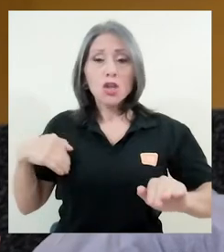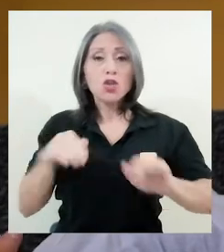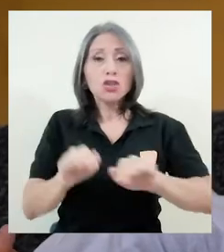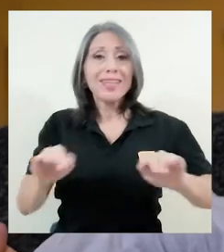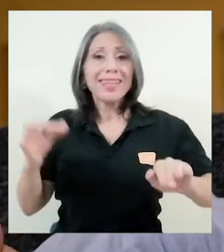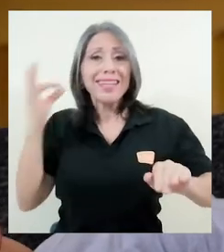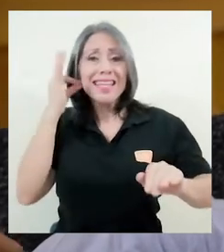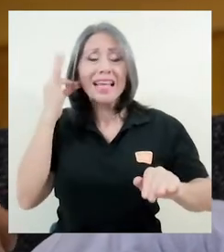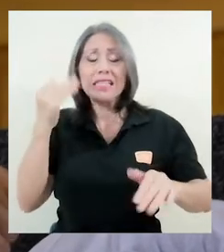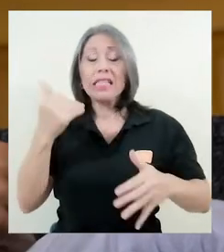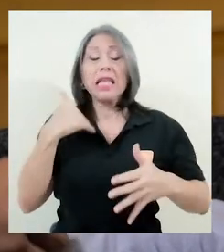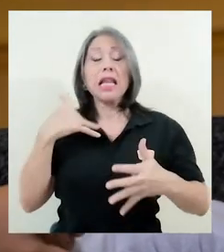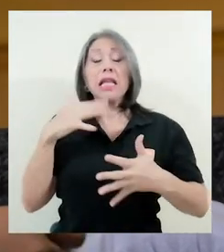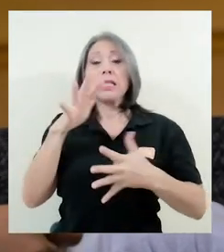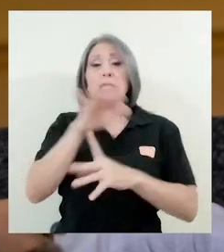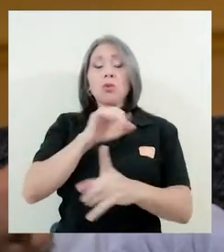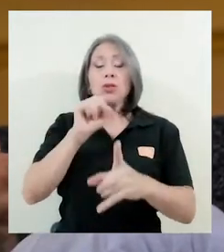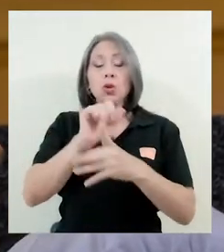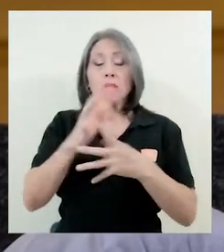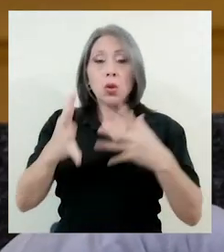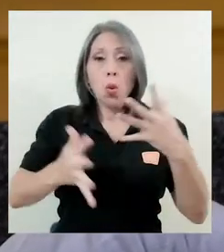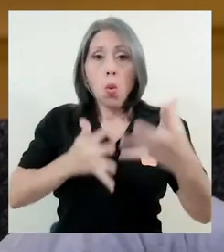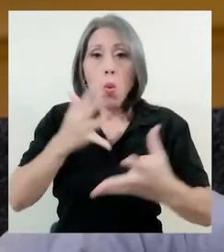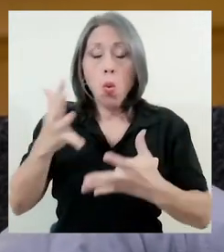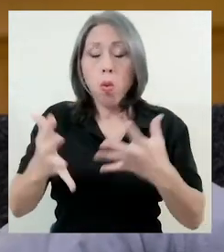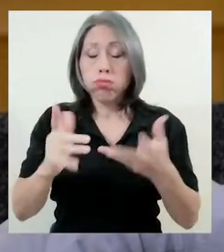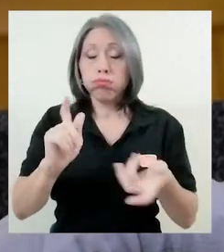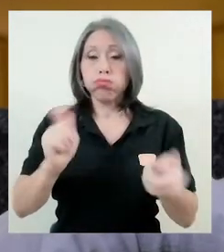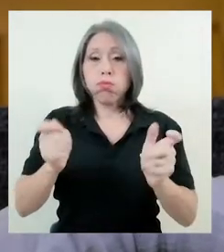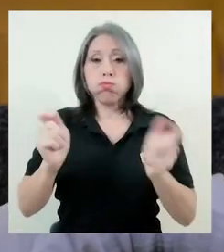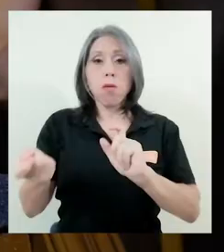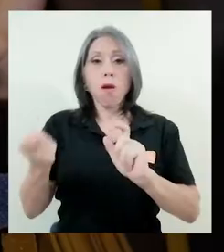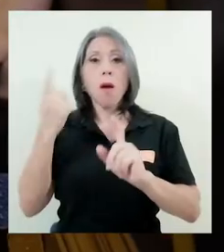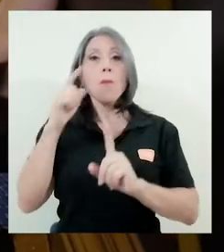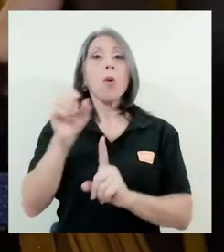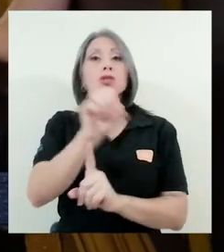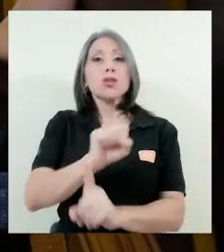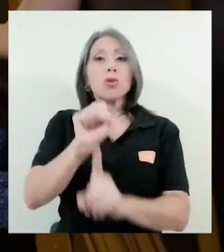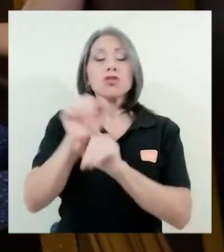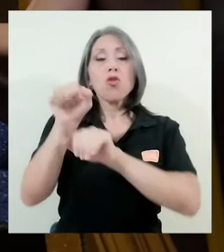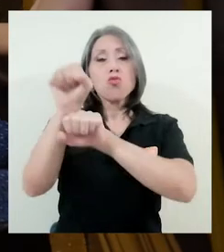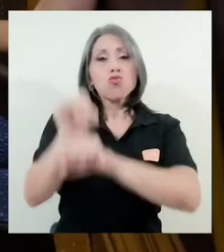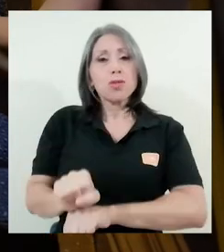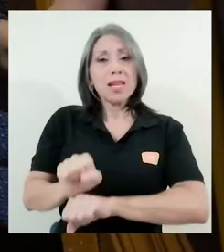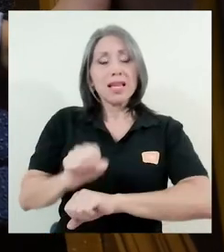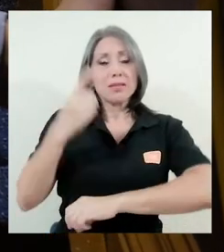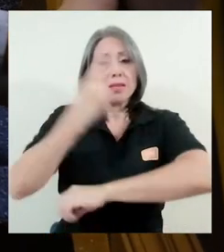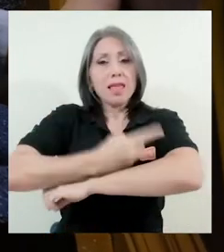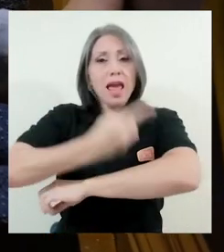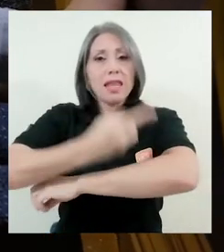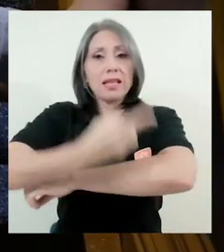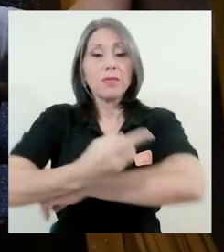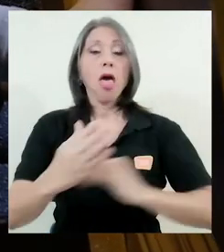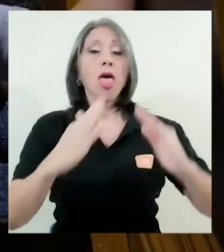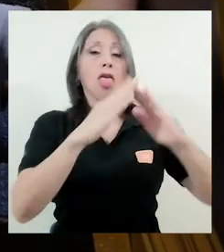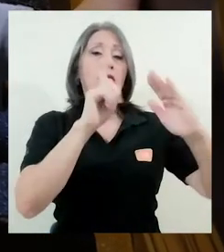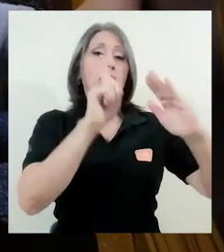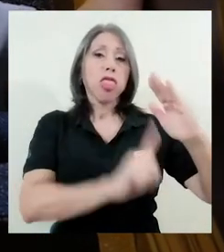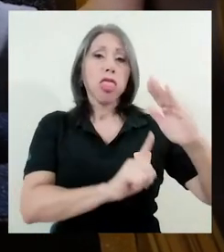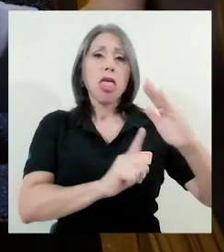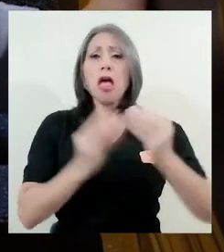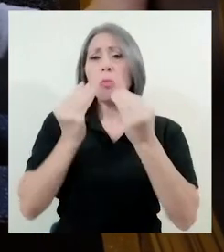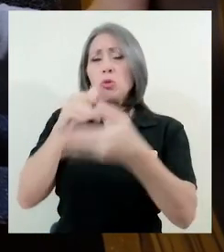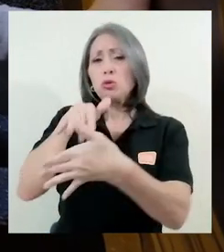disrupciones grandes debido a la alteración de sus rutinas diarias. El encierro y la carga educativa pueden